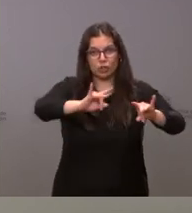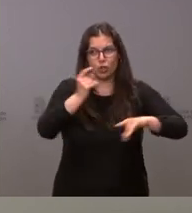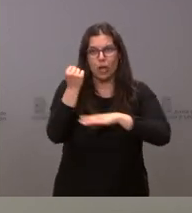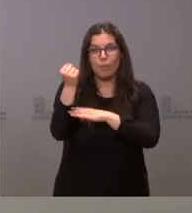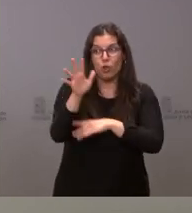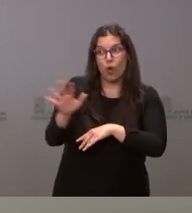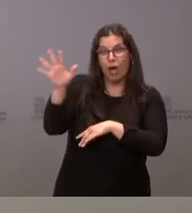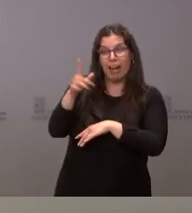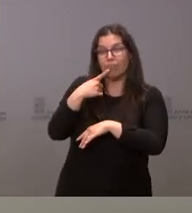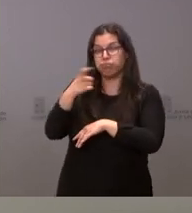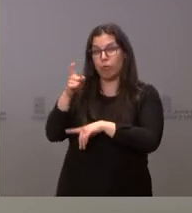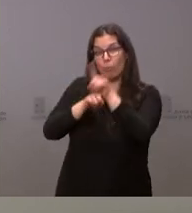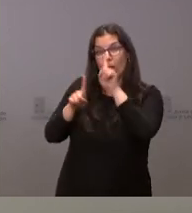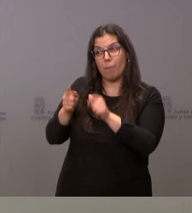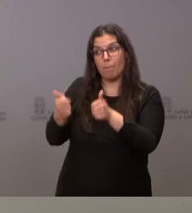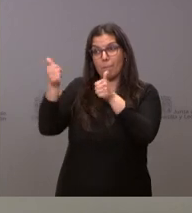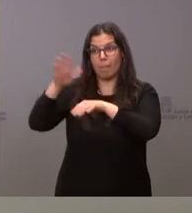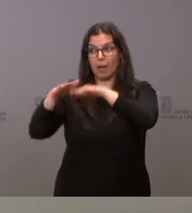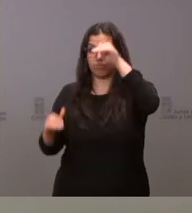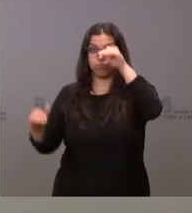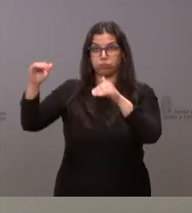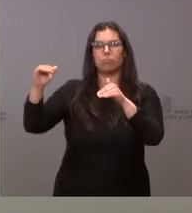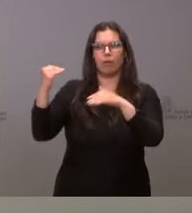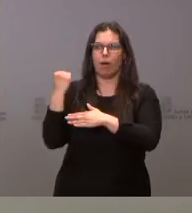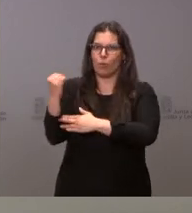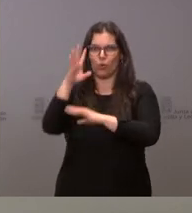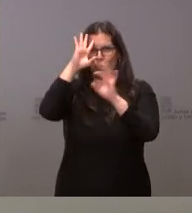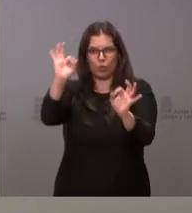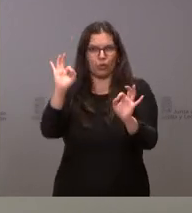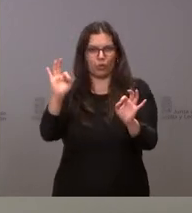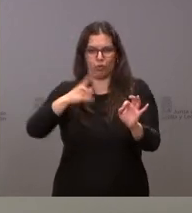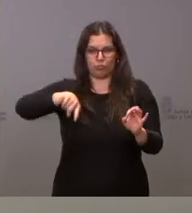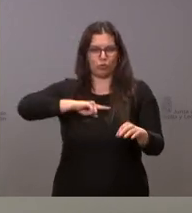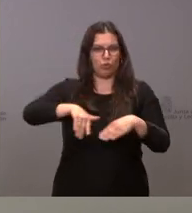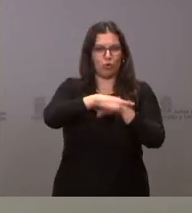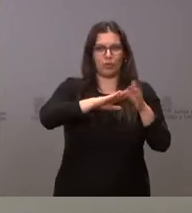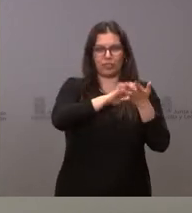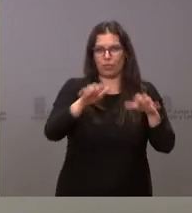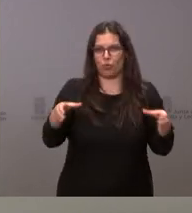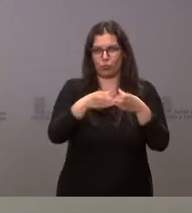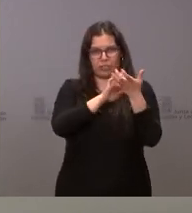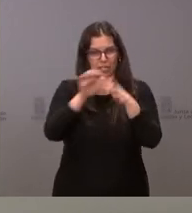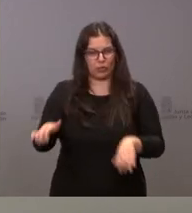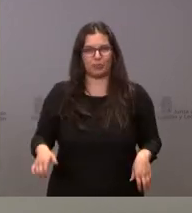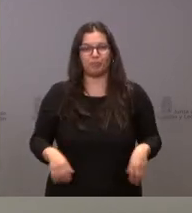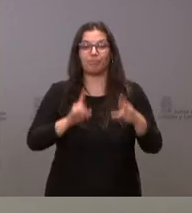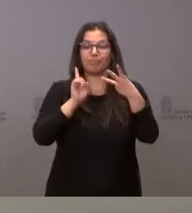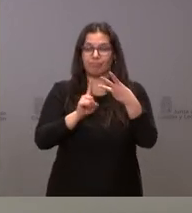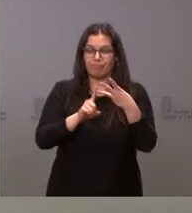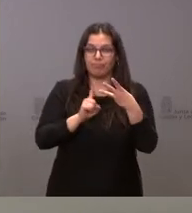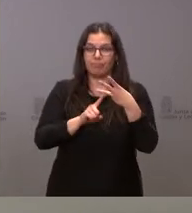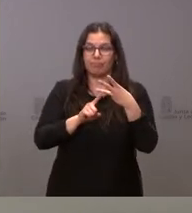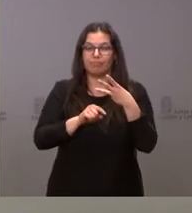con más problemas, con más dificultades, pues, lógicamente, tiene el respaldo del Gobierno de Castilla y León, de la Junta de Castilla y León. Y, finalmente,